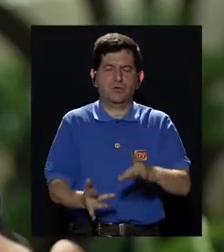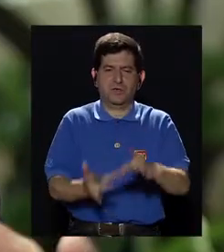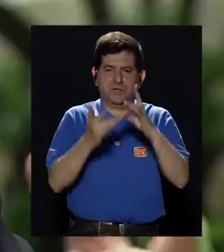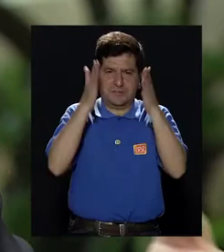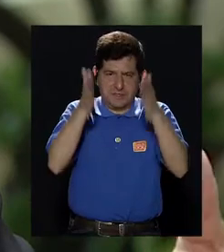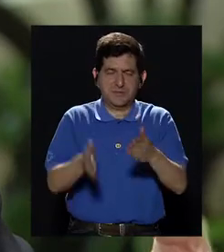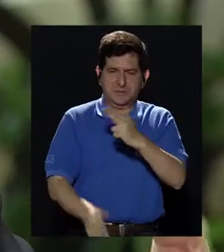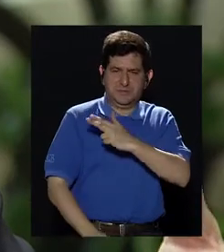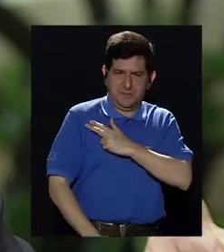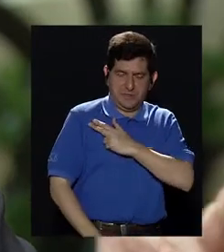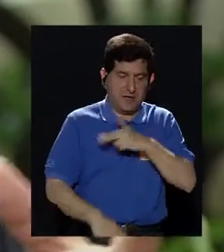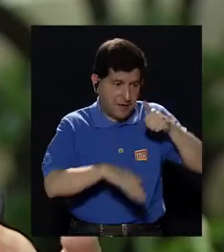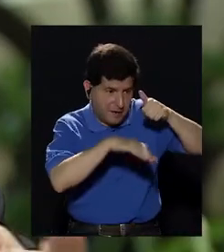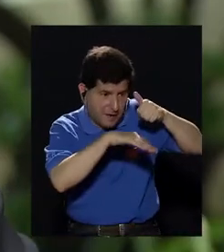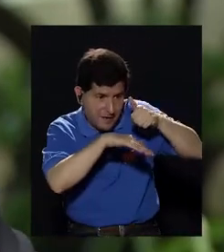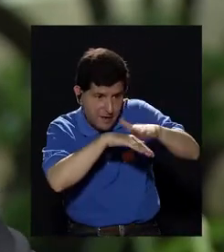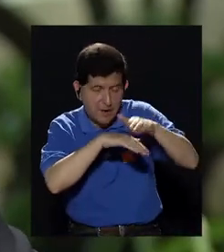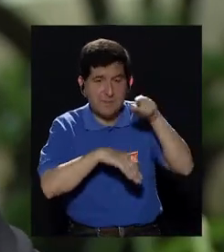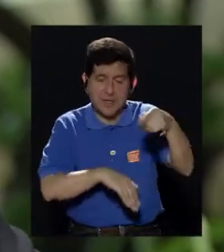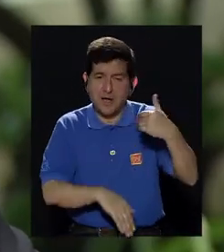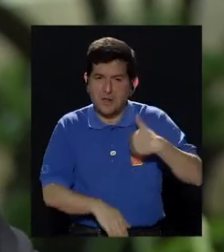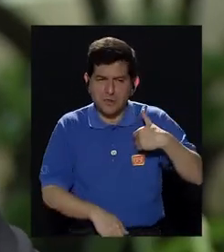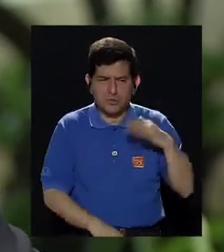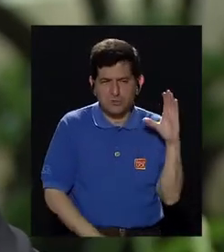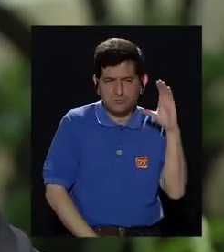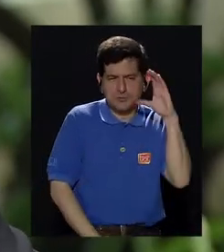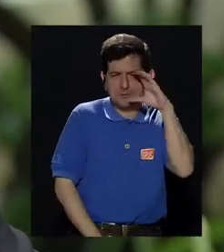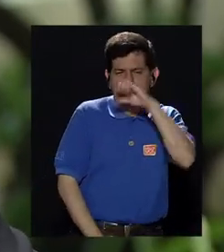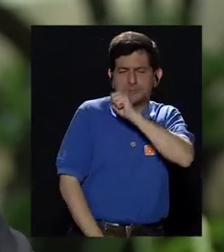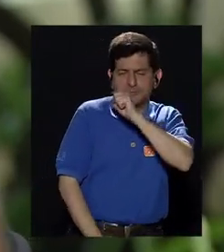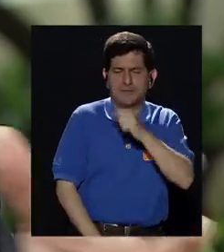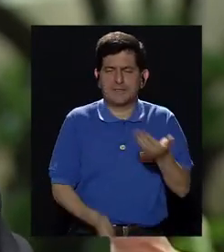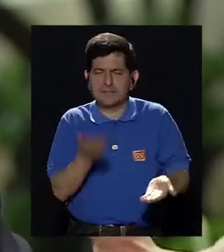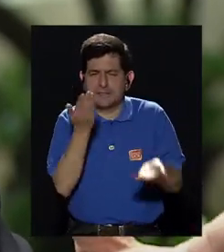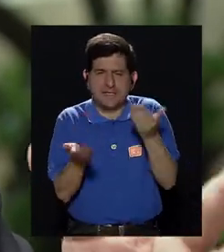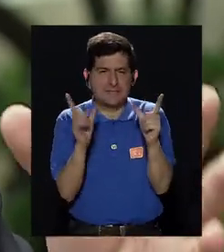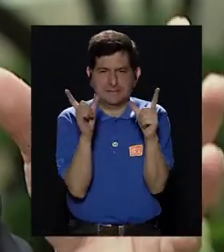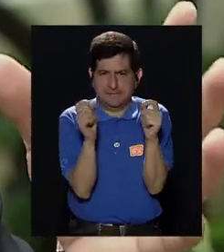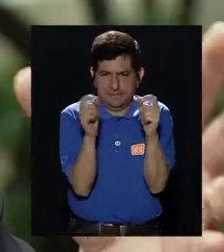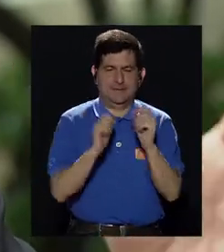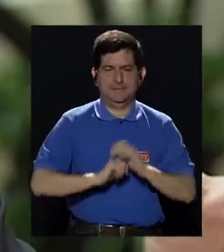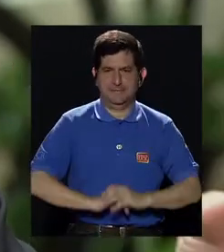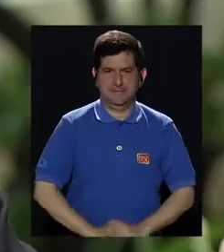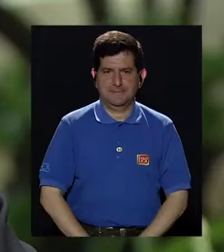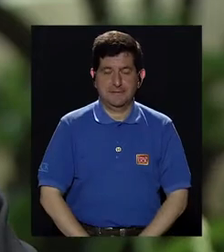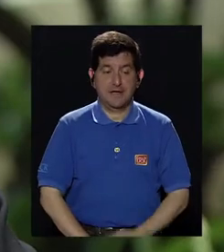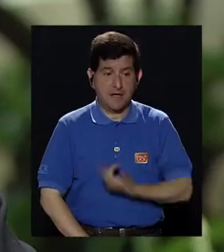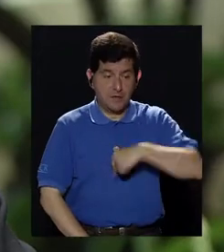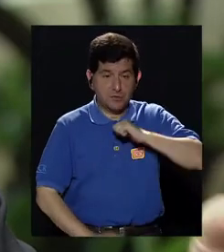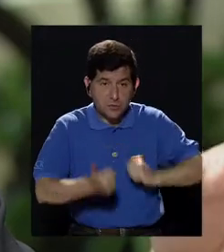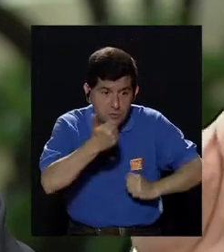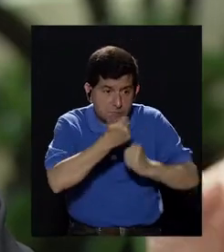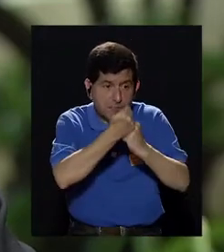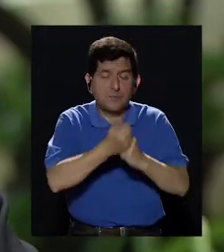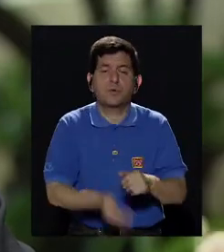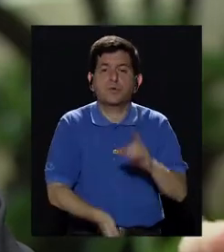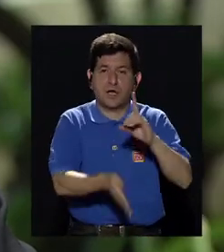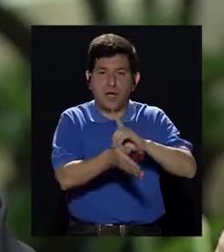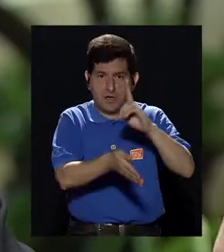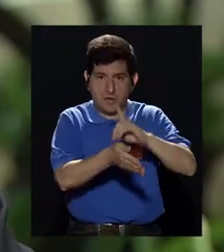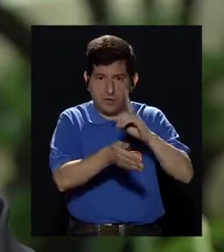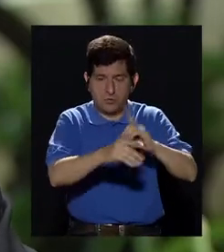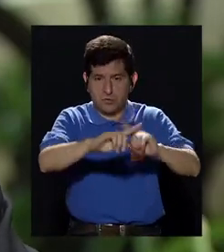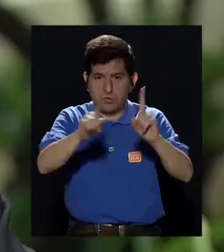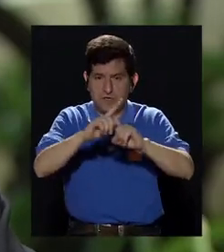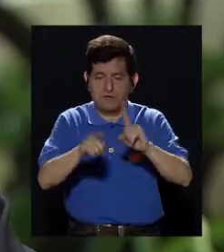eventualmente, donde son remitidos los hombres con sospecha de cáncer. Entonces hemos fortalecido a los médicos y